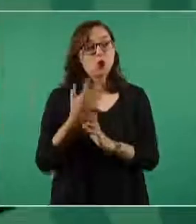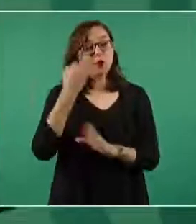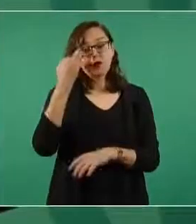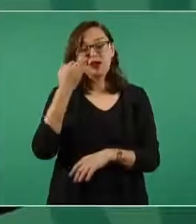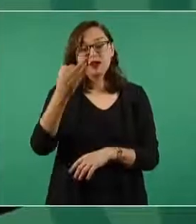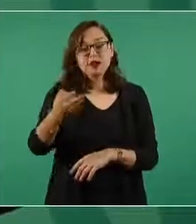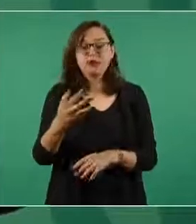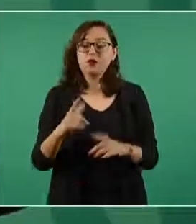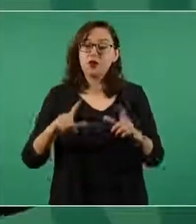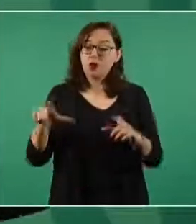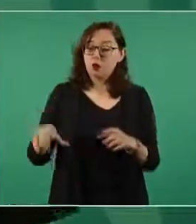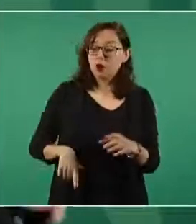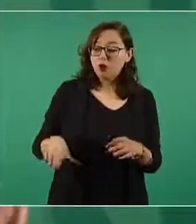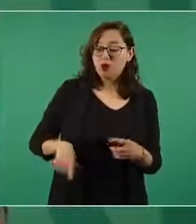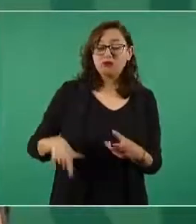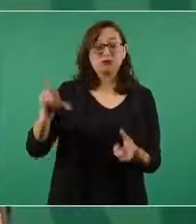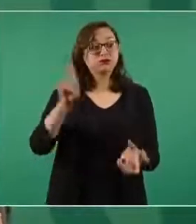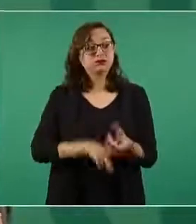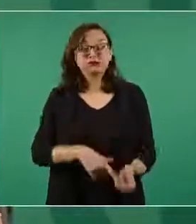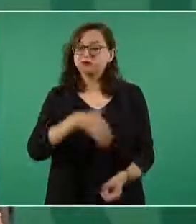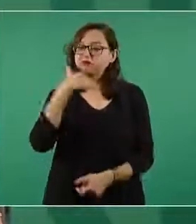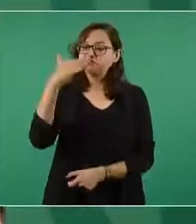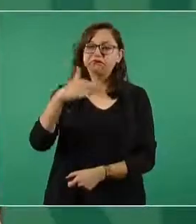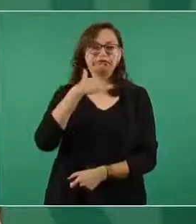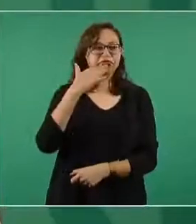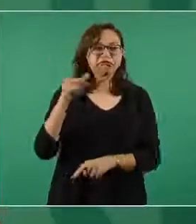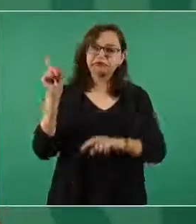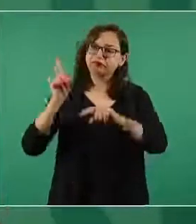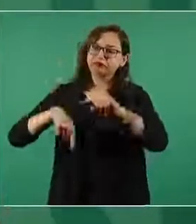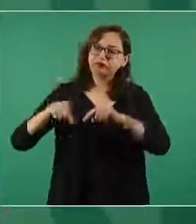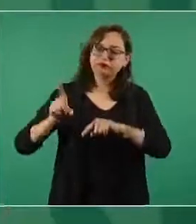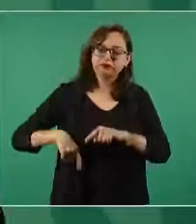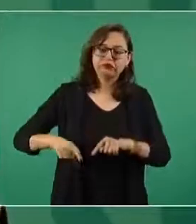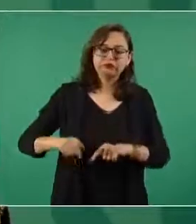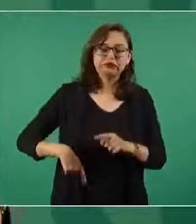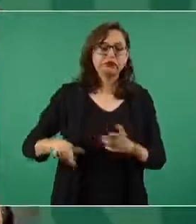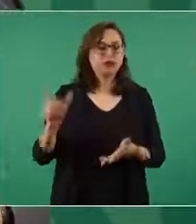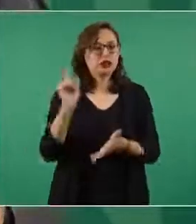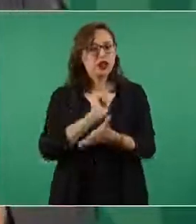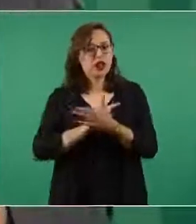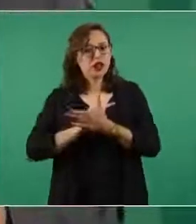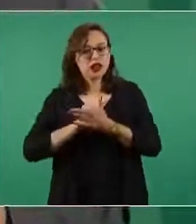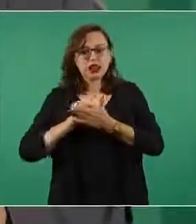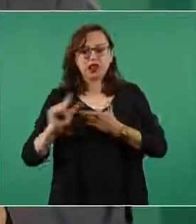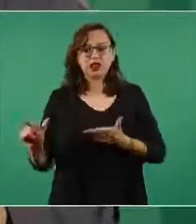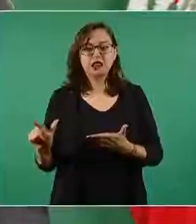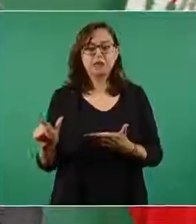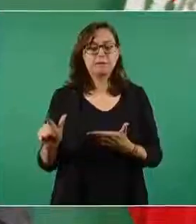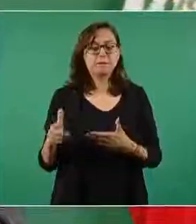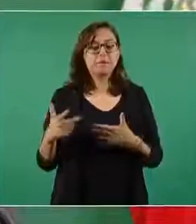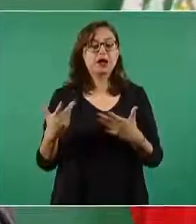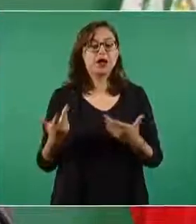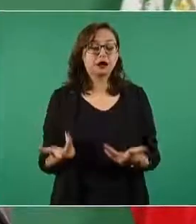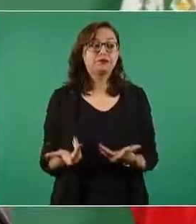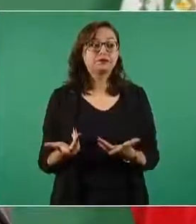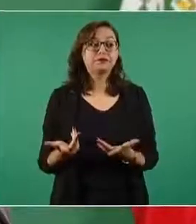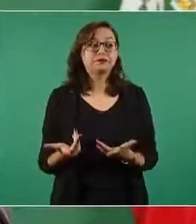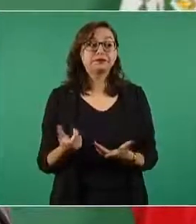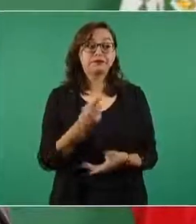y a los grupos